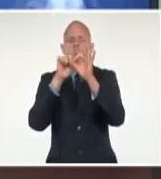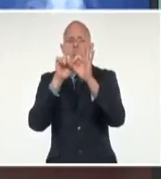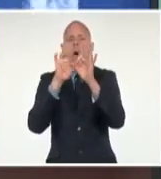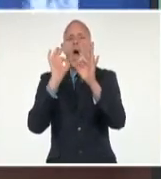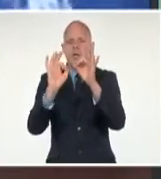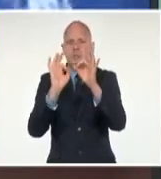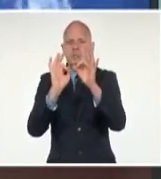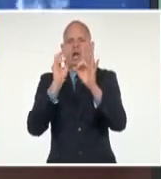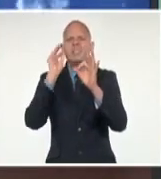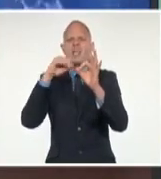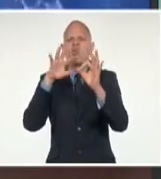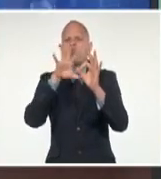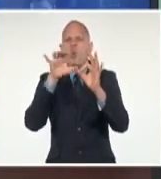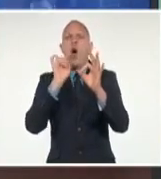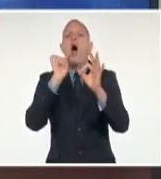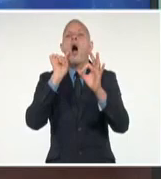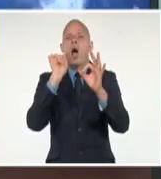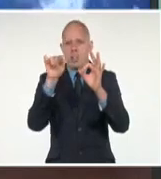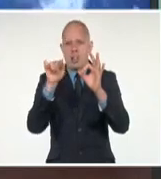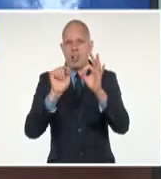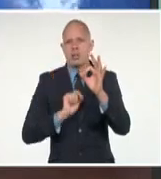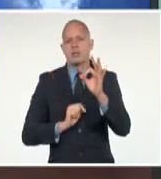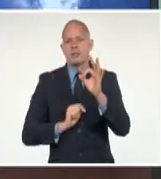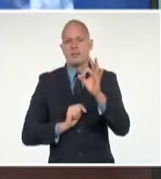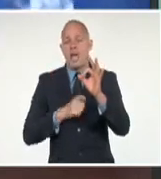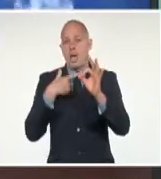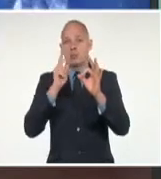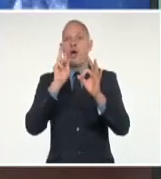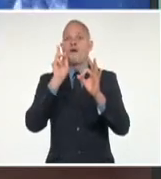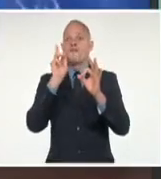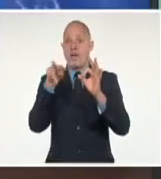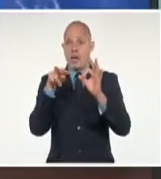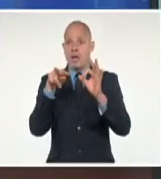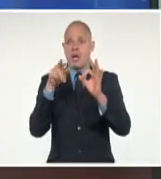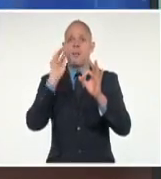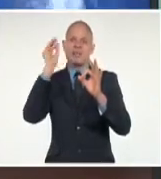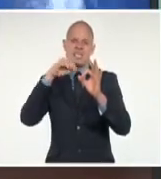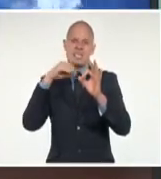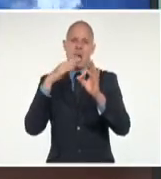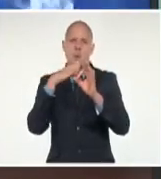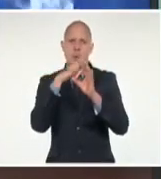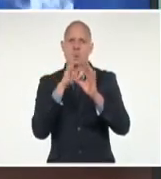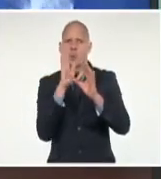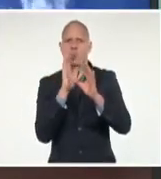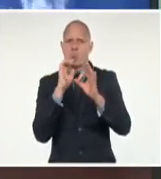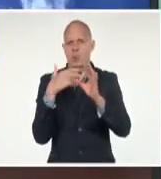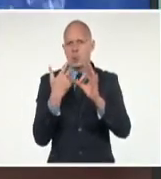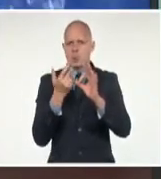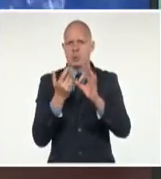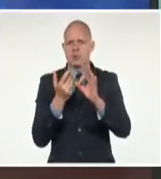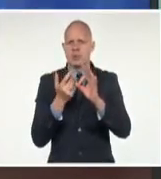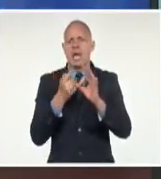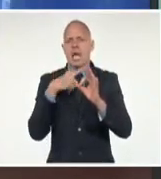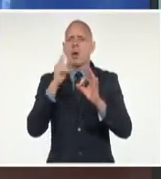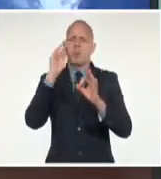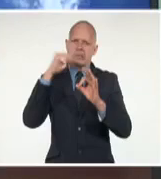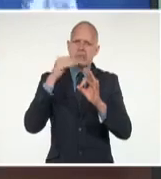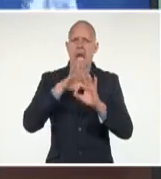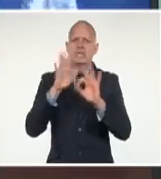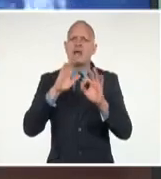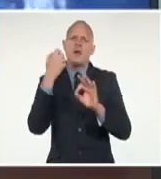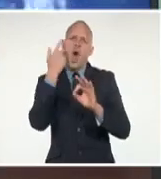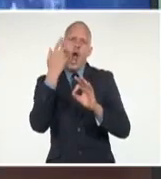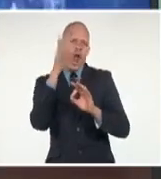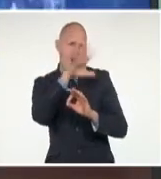muy bien definido, que usted lo observa, que usted lo ve, tanto las imágenes del satélite infrarrojo como la visible,